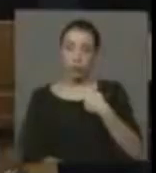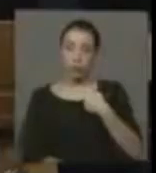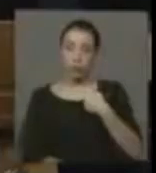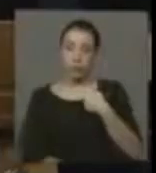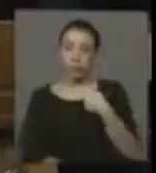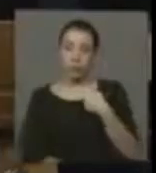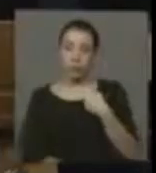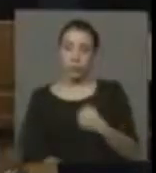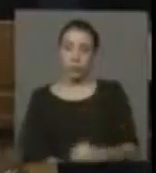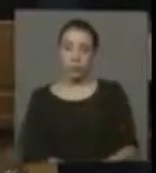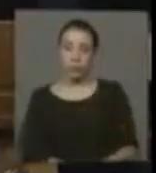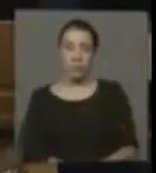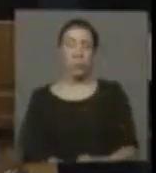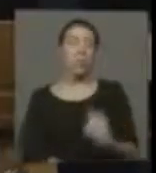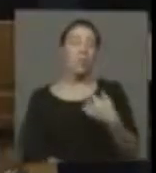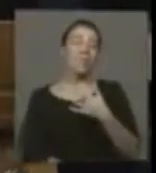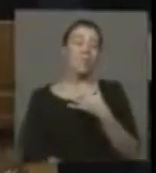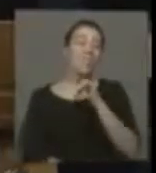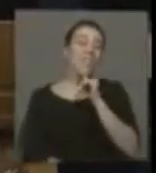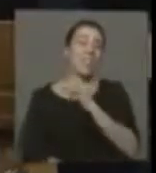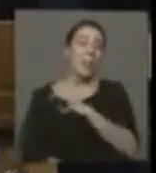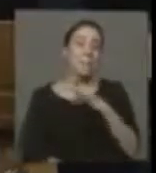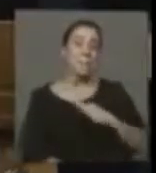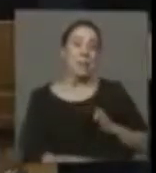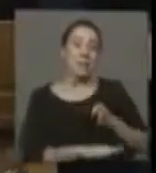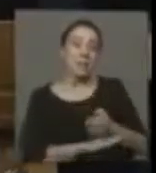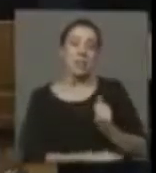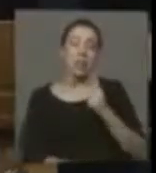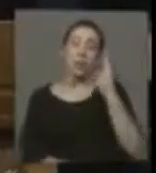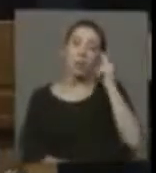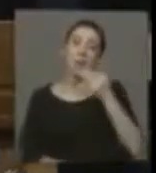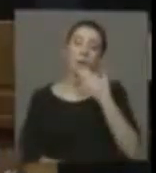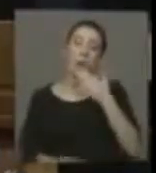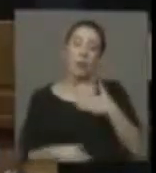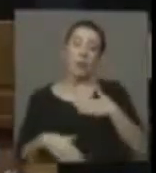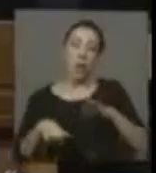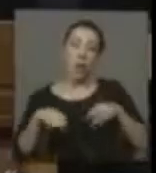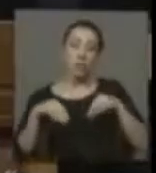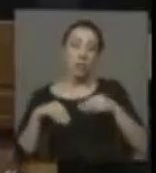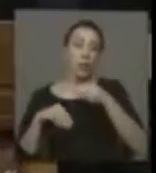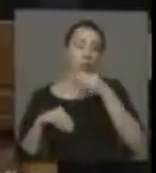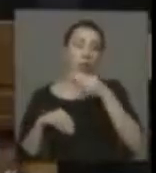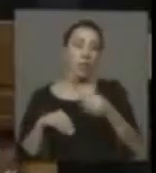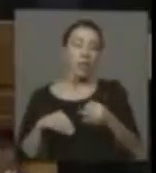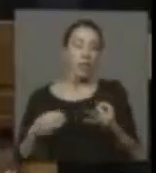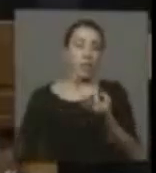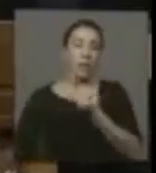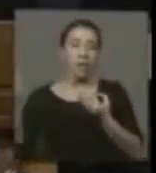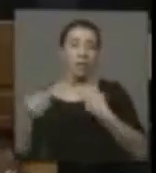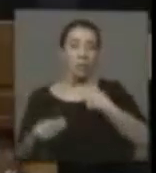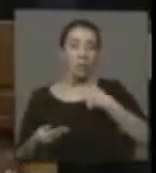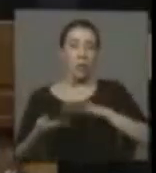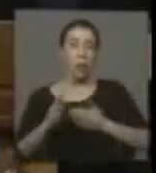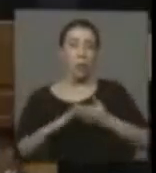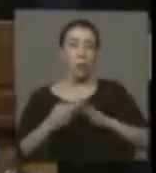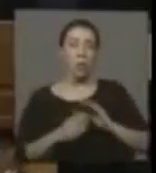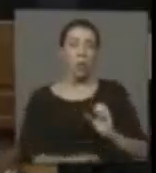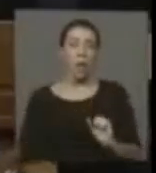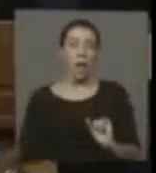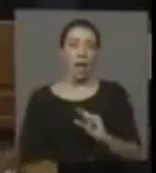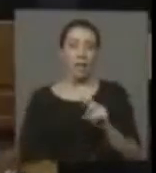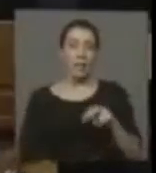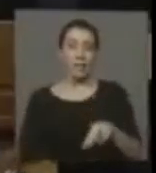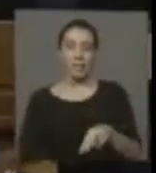lamento, bueno, que no estén todos los ministros acá, pero quiero hacerme cargo de los planteamientos que me han hecho mis comunidades de la región de Aysén,